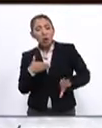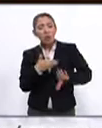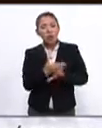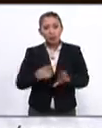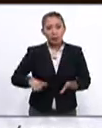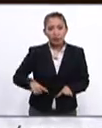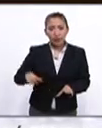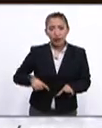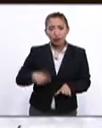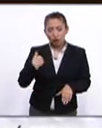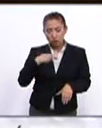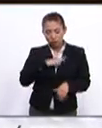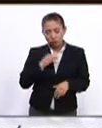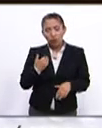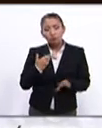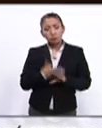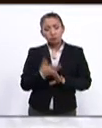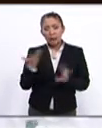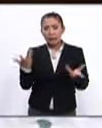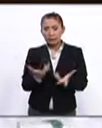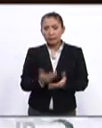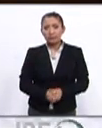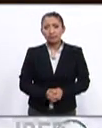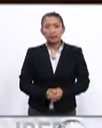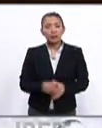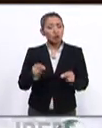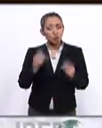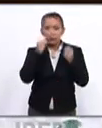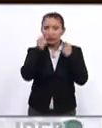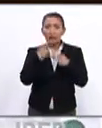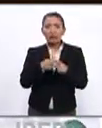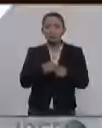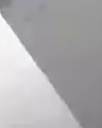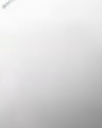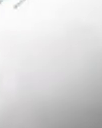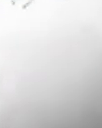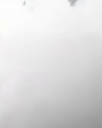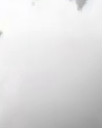golpe de Estado, nos enfrentaremos a ellos sin distinción.